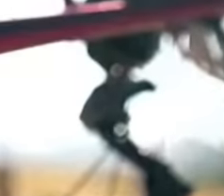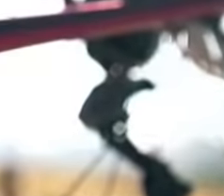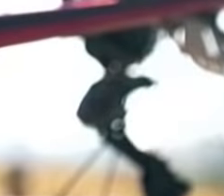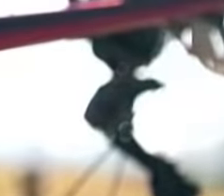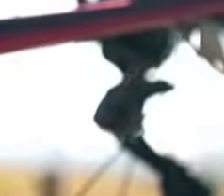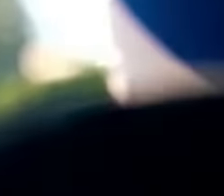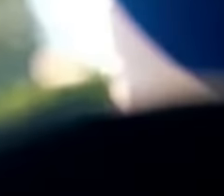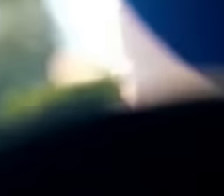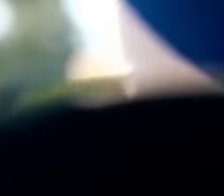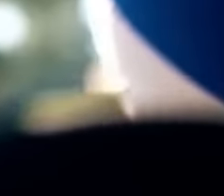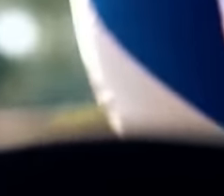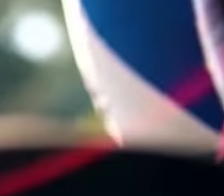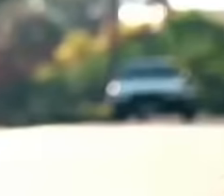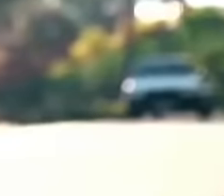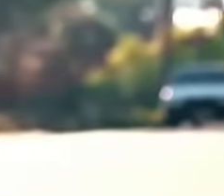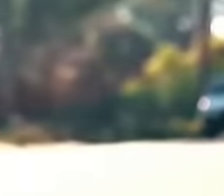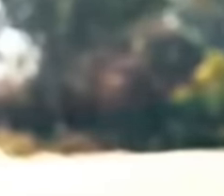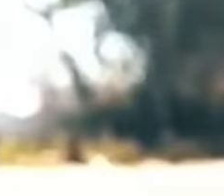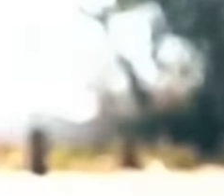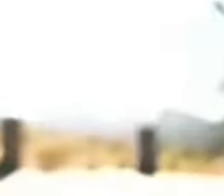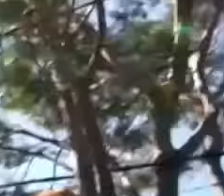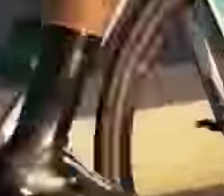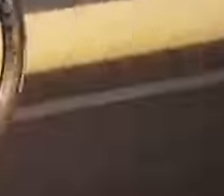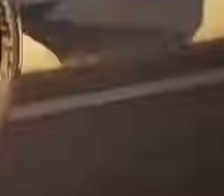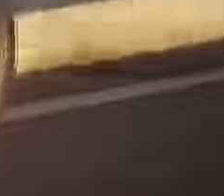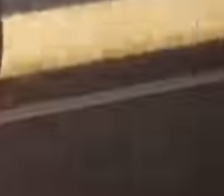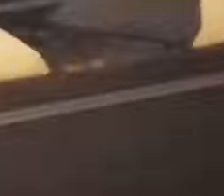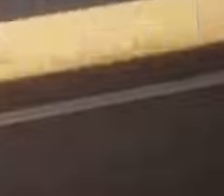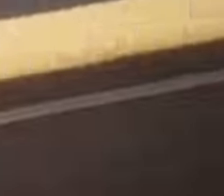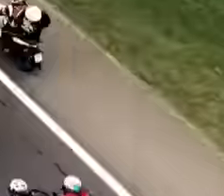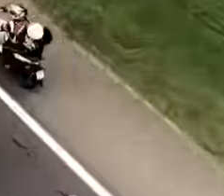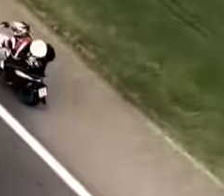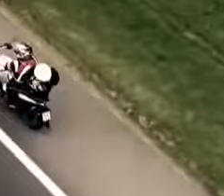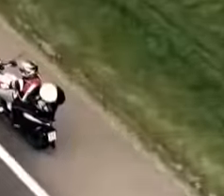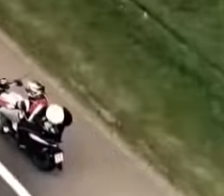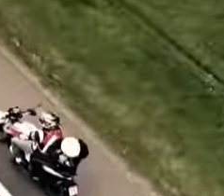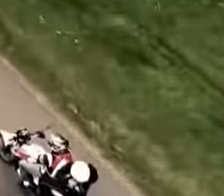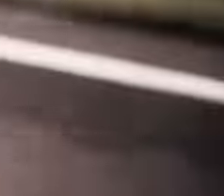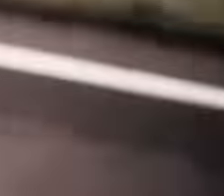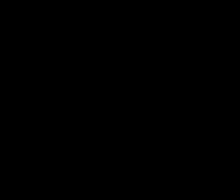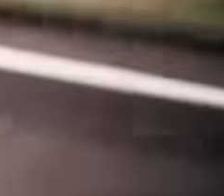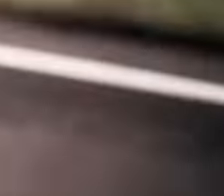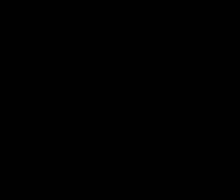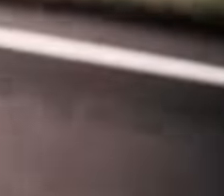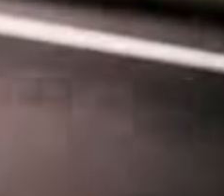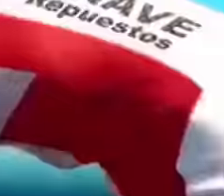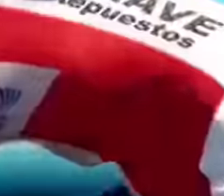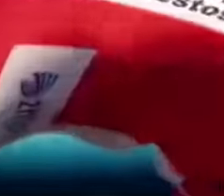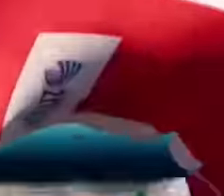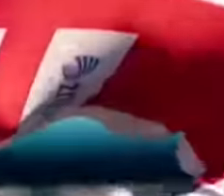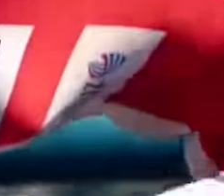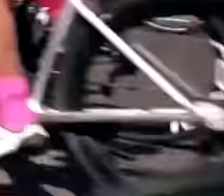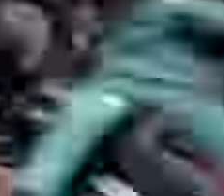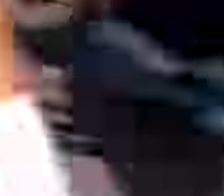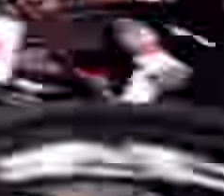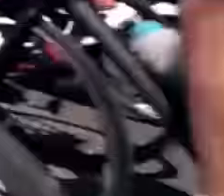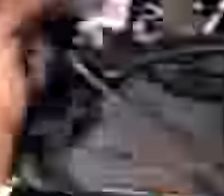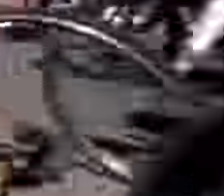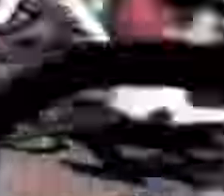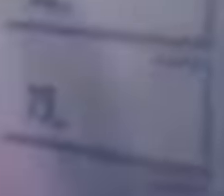Estamos listos. Cada sábado salimos a buscar toda la información para los amantes del ciclismo.